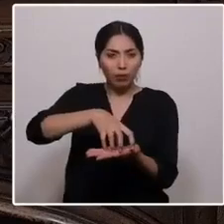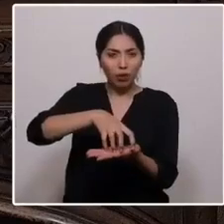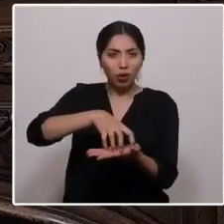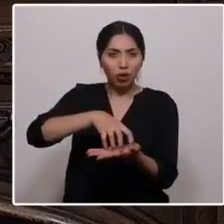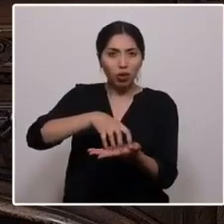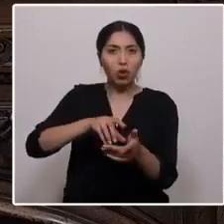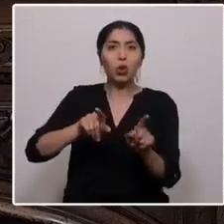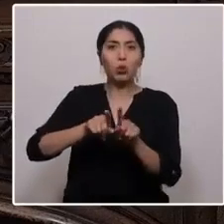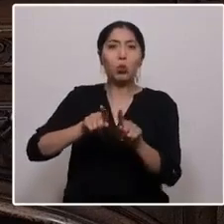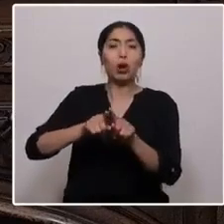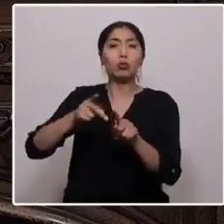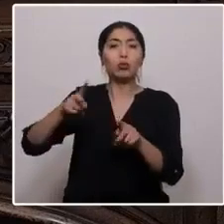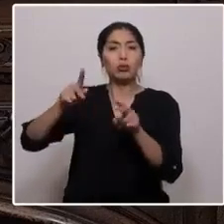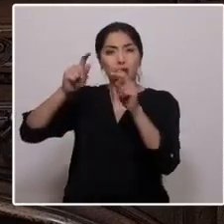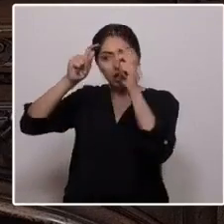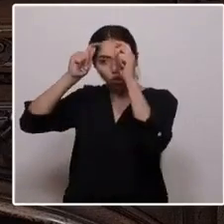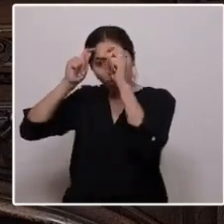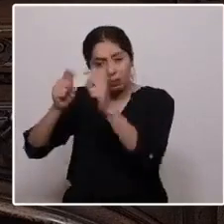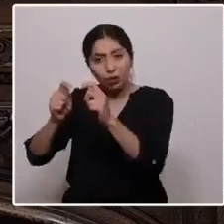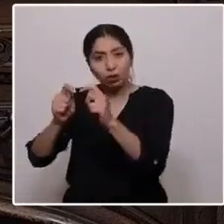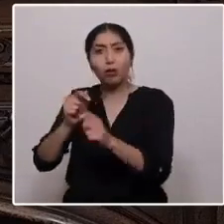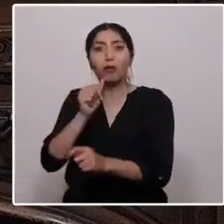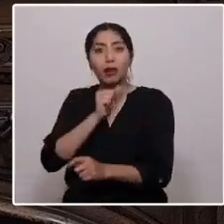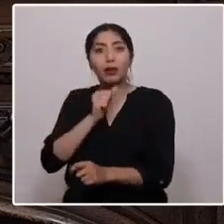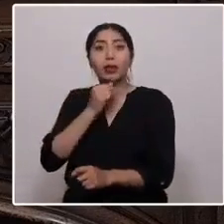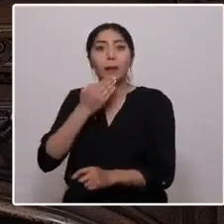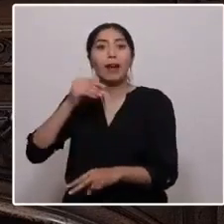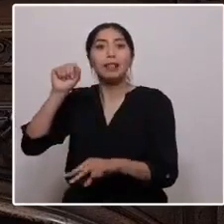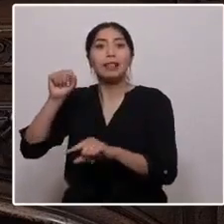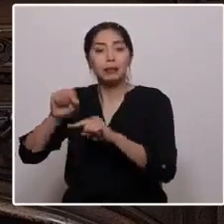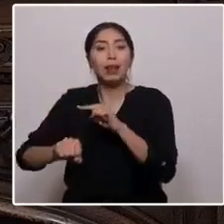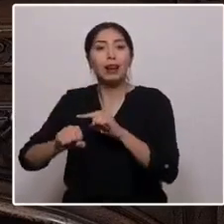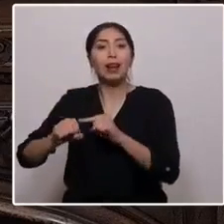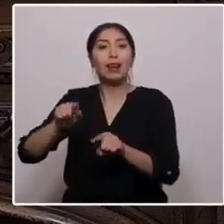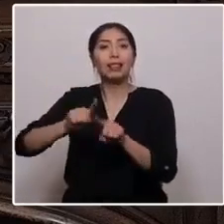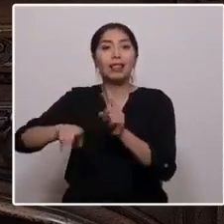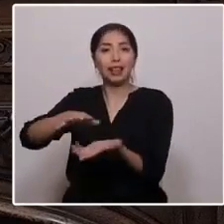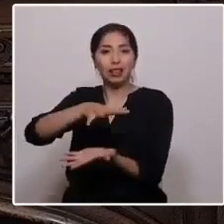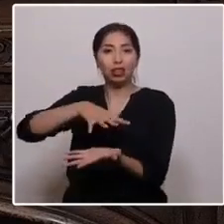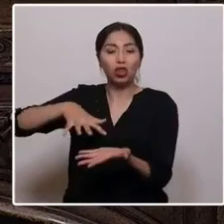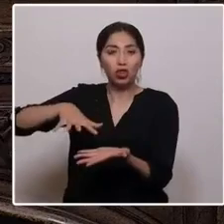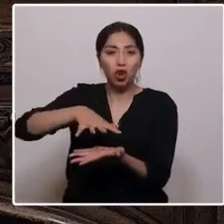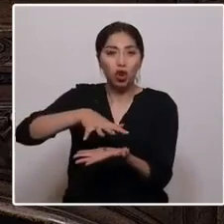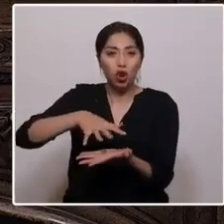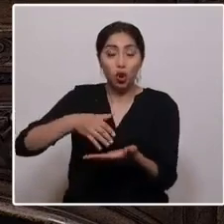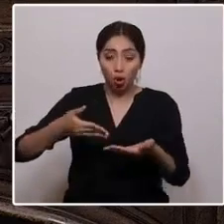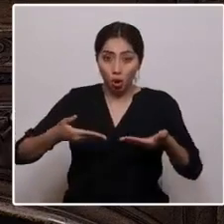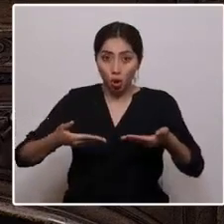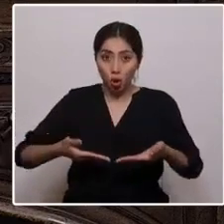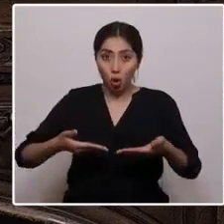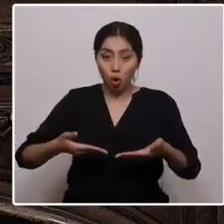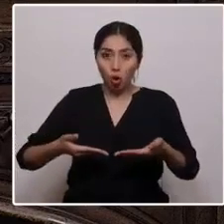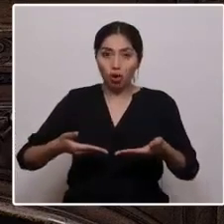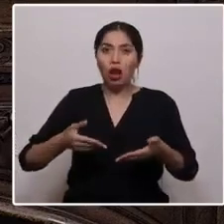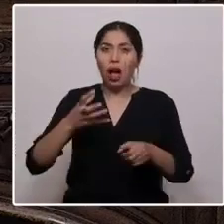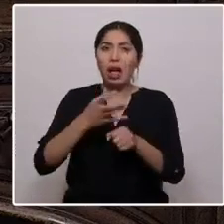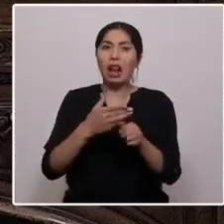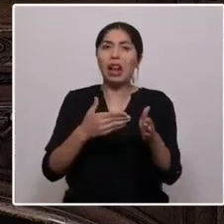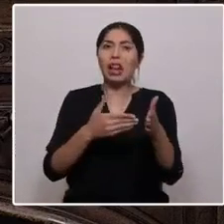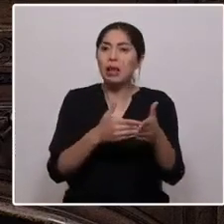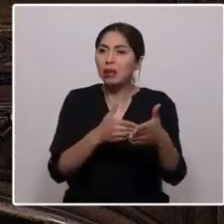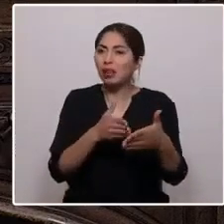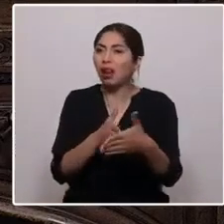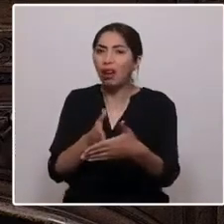reconocimiento que no incluyó territorio, y hoy cercenan antojadizamente poniendo límites sin entender la